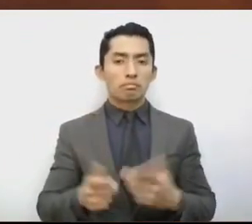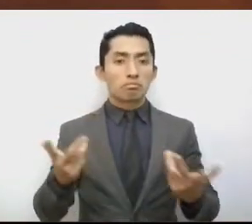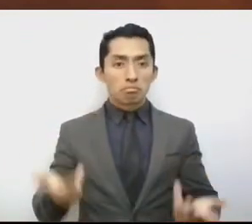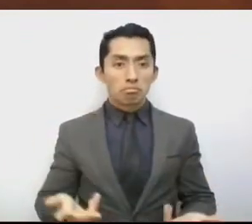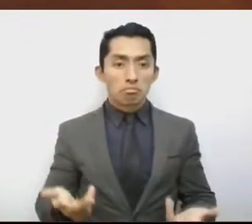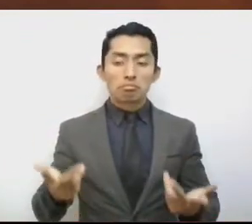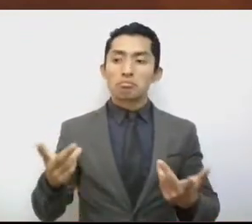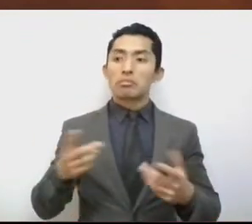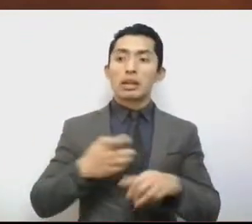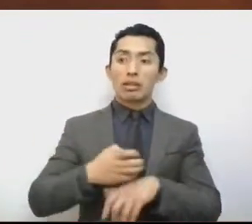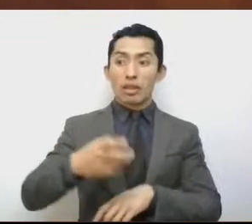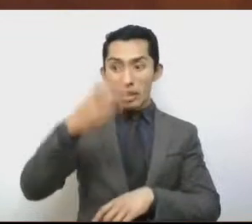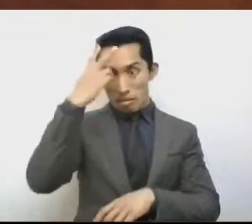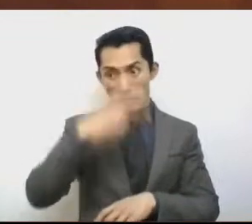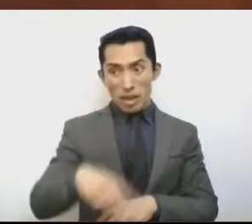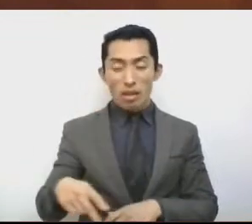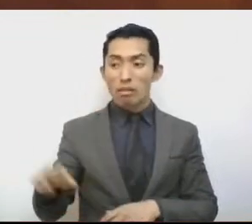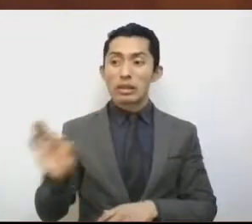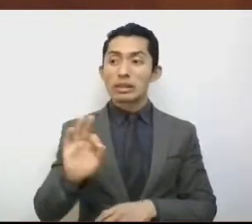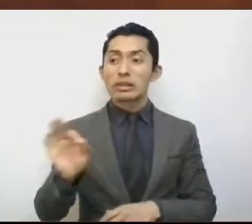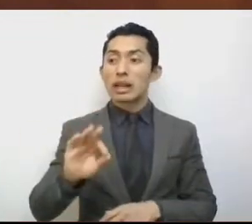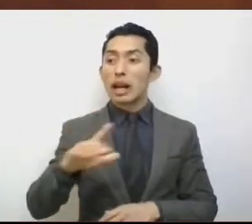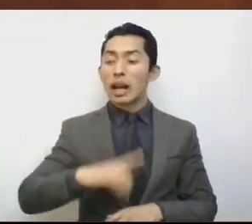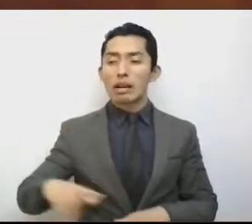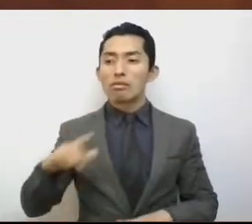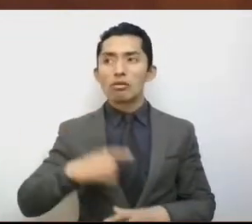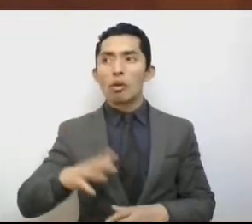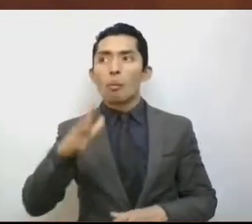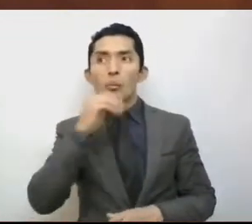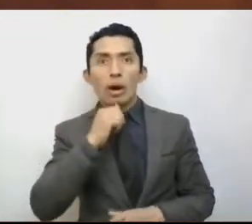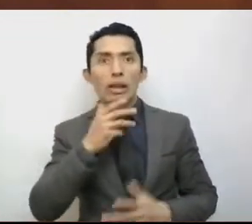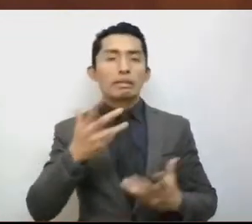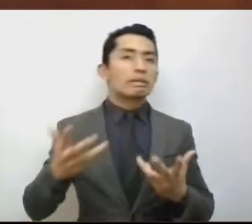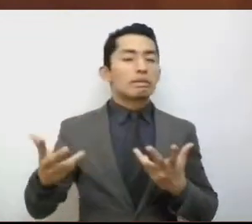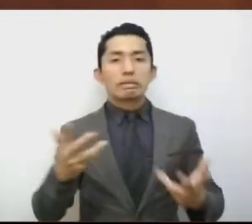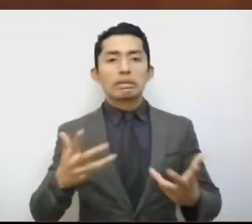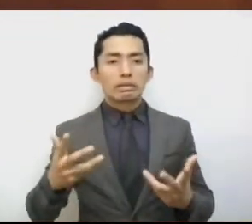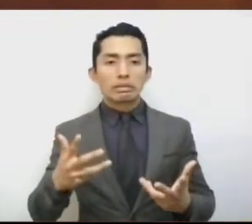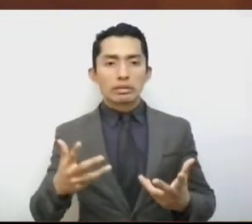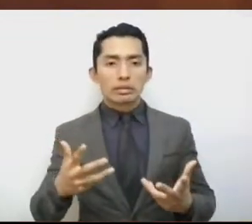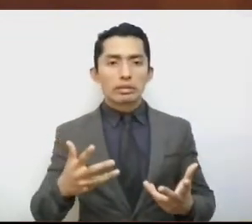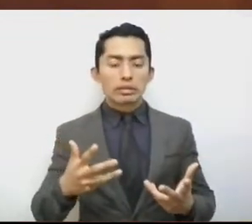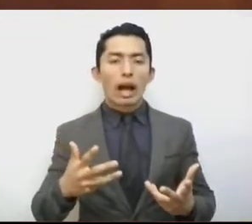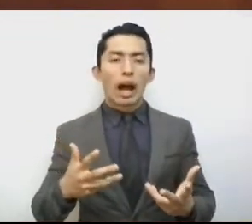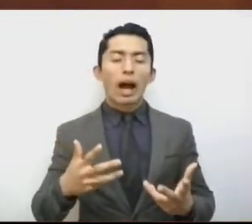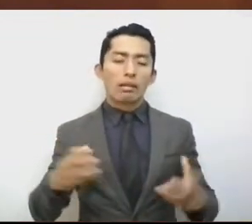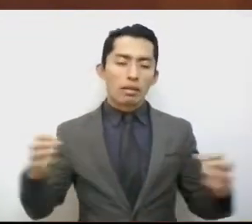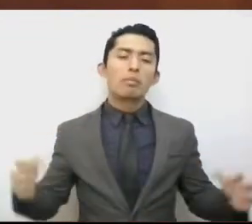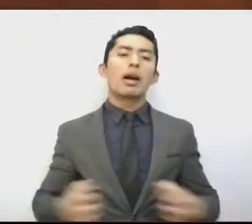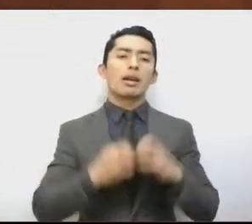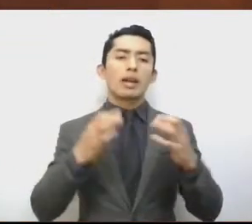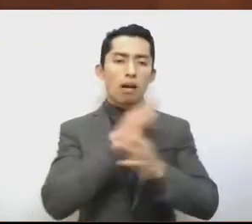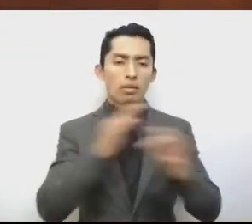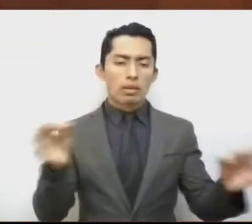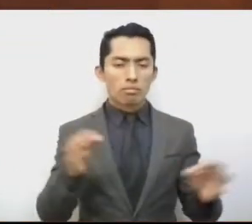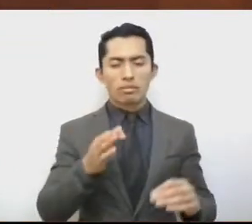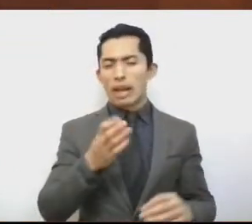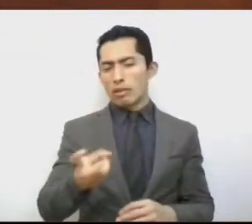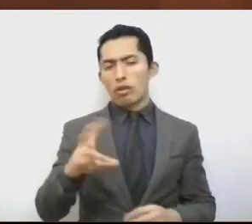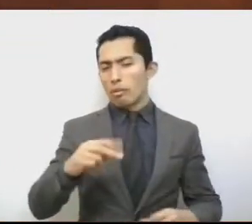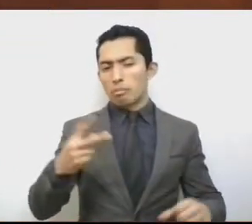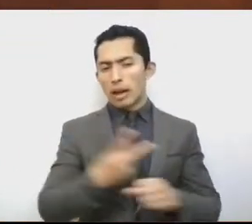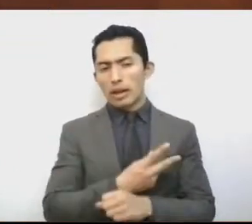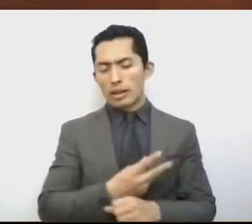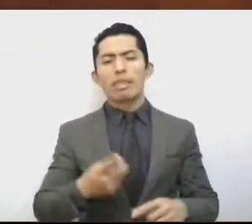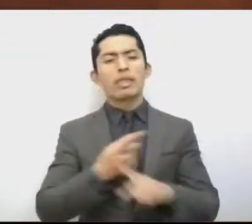Estado se ve superada. Y esa no es la situación. En estos momentos, la realidad